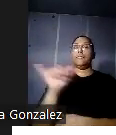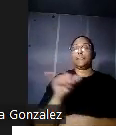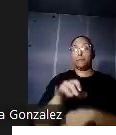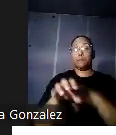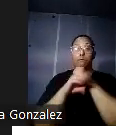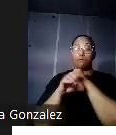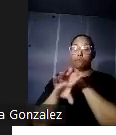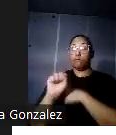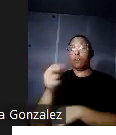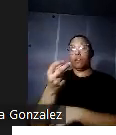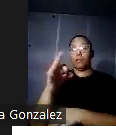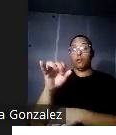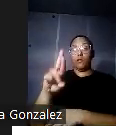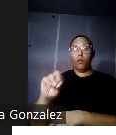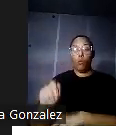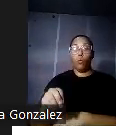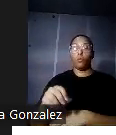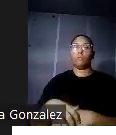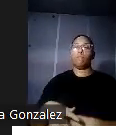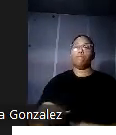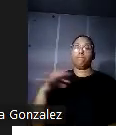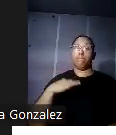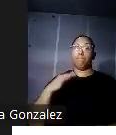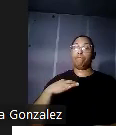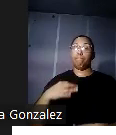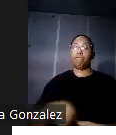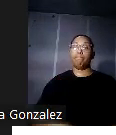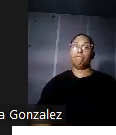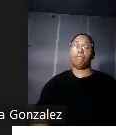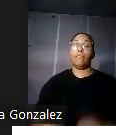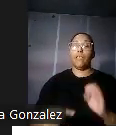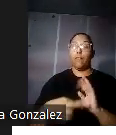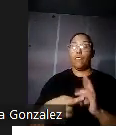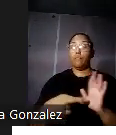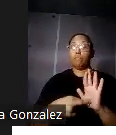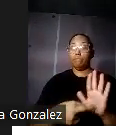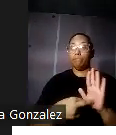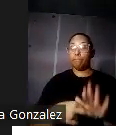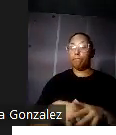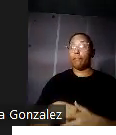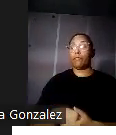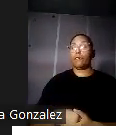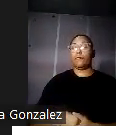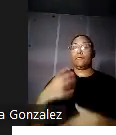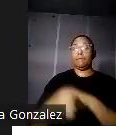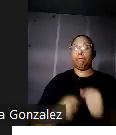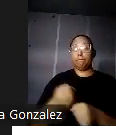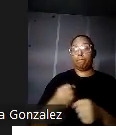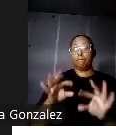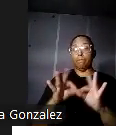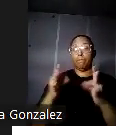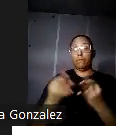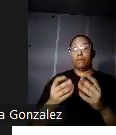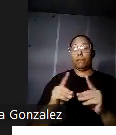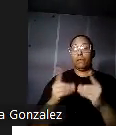Ashford alcanzó un enorme prestigio cuando se estableció el departamento de salud de ese mismo año se le ofreció a